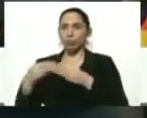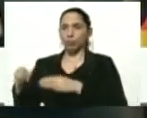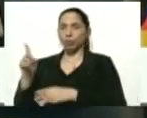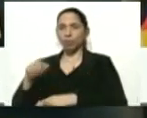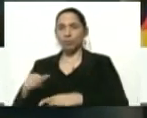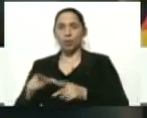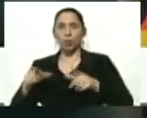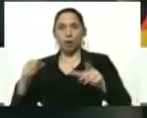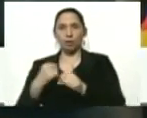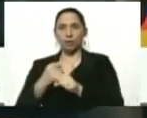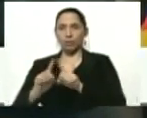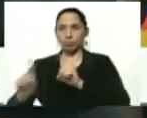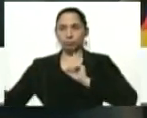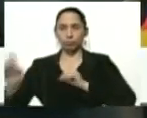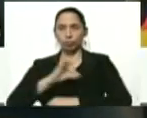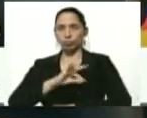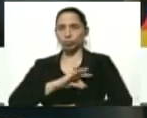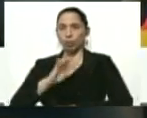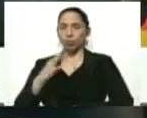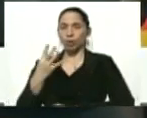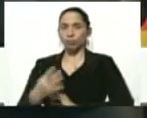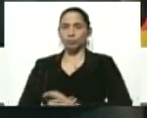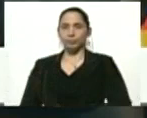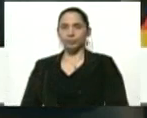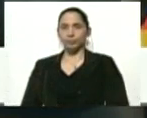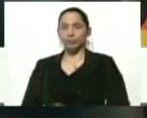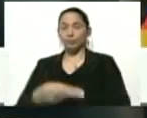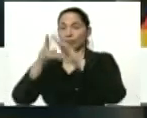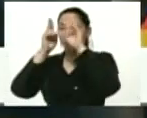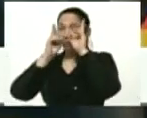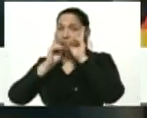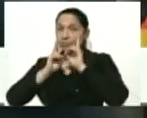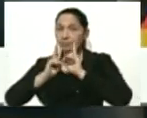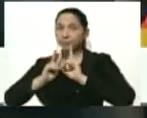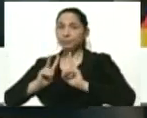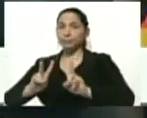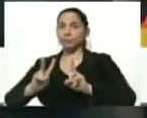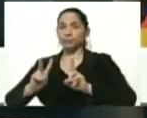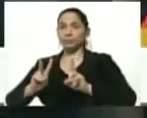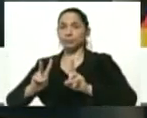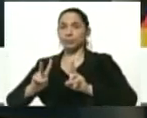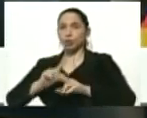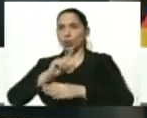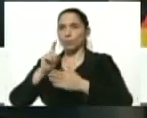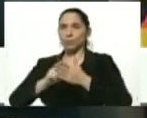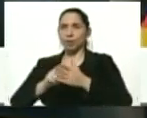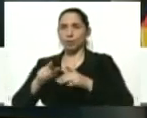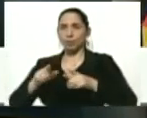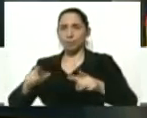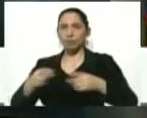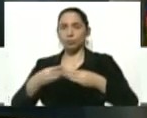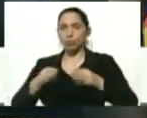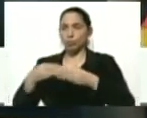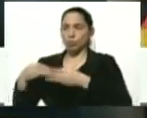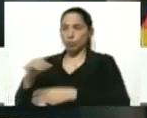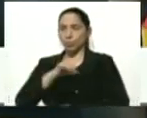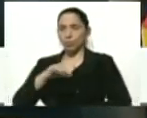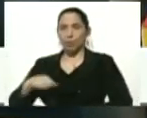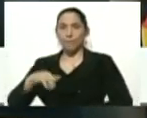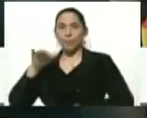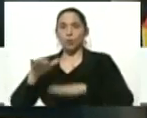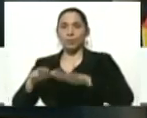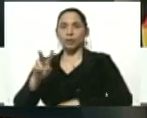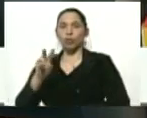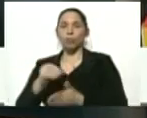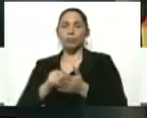trabajo, el distanciamiento social. En cuarto lugar, la higiene y desinfección de los espacios públicos y privados. Por lo menos